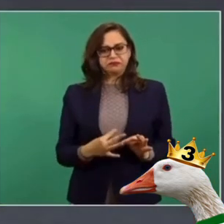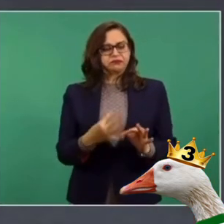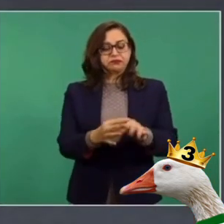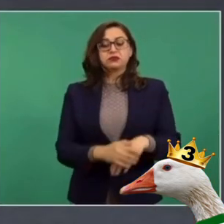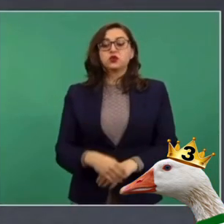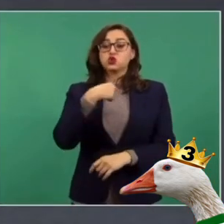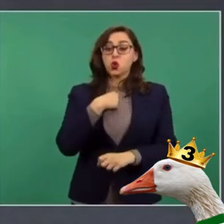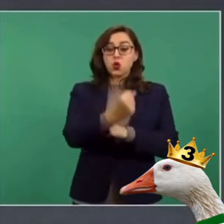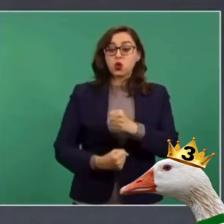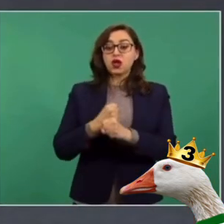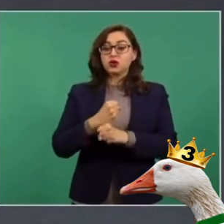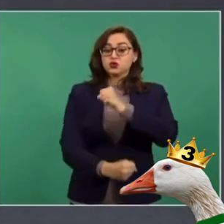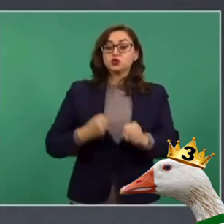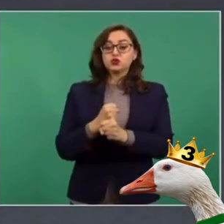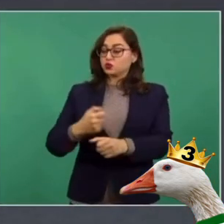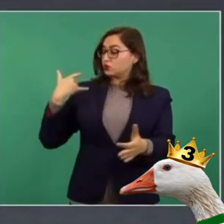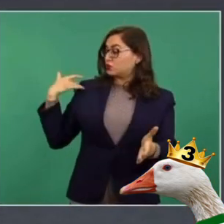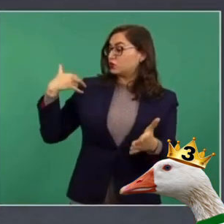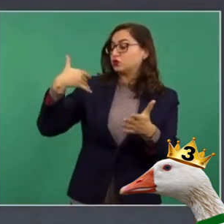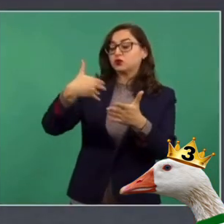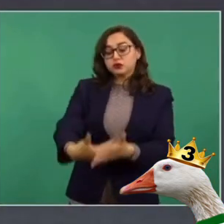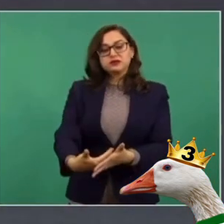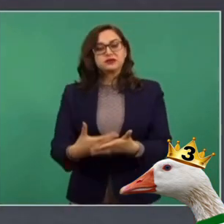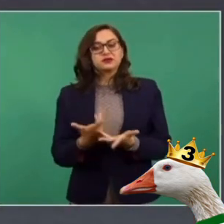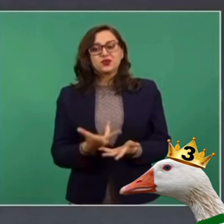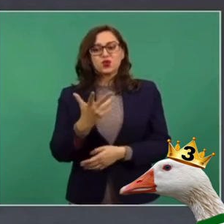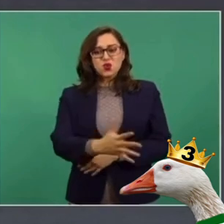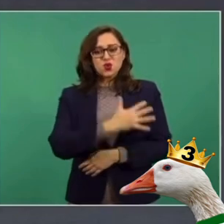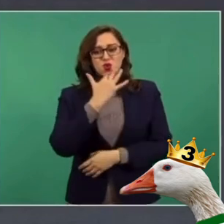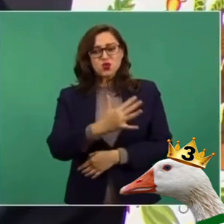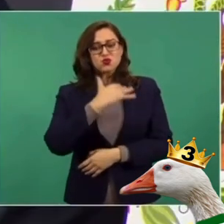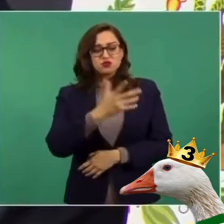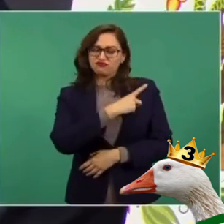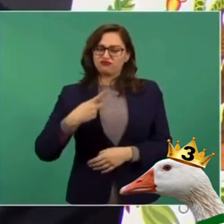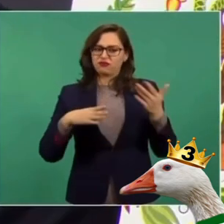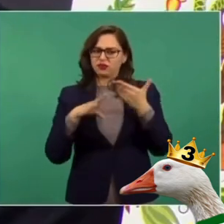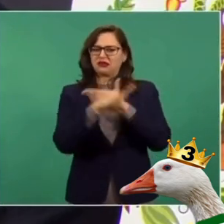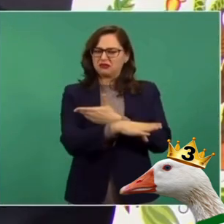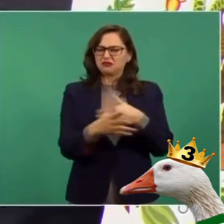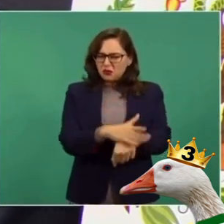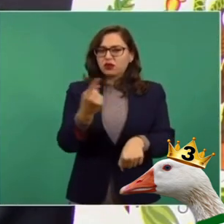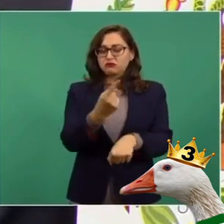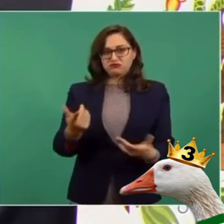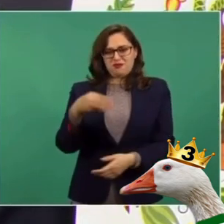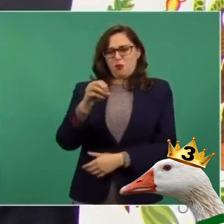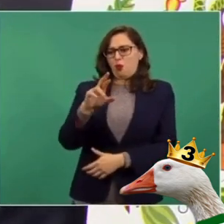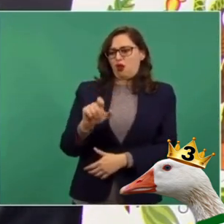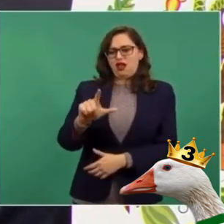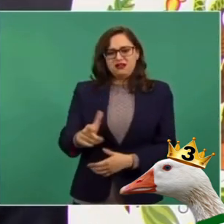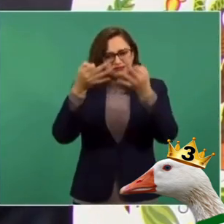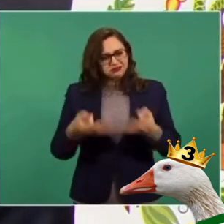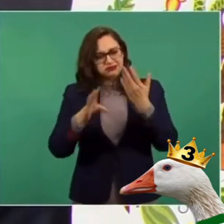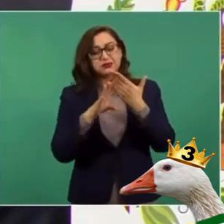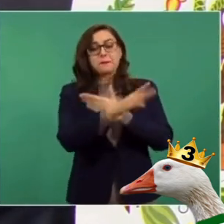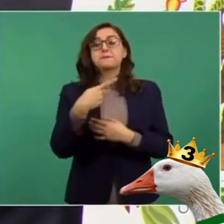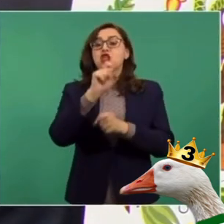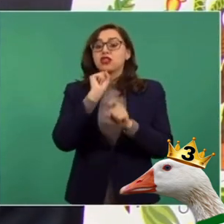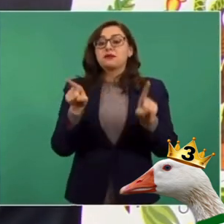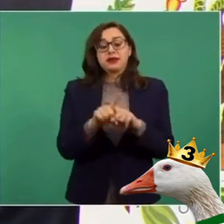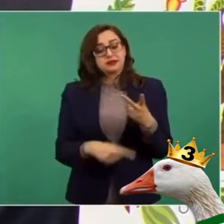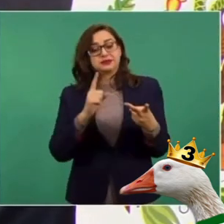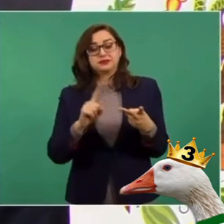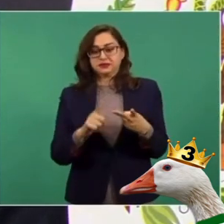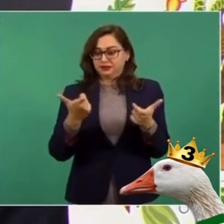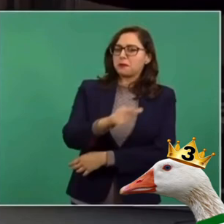por años, la corrupción no solo se debe combatir por razones morales, sino también por la gran cantidad de recursos que se recuperan para el desarrollo